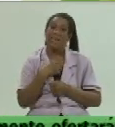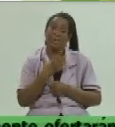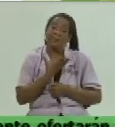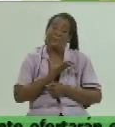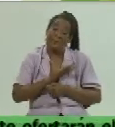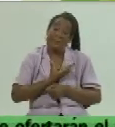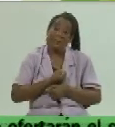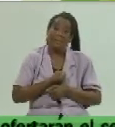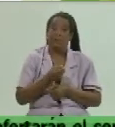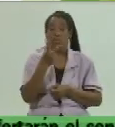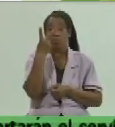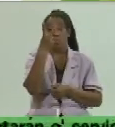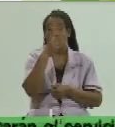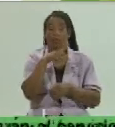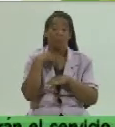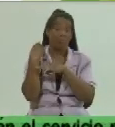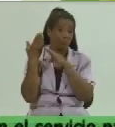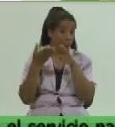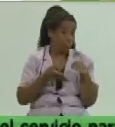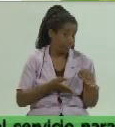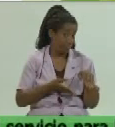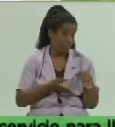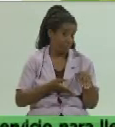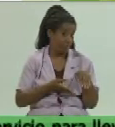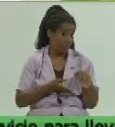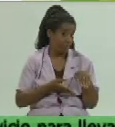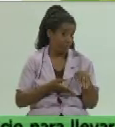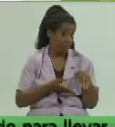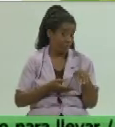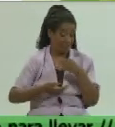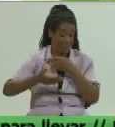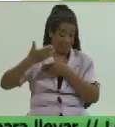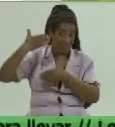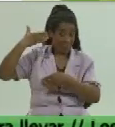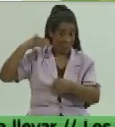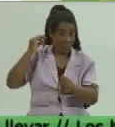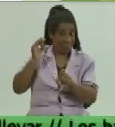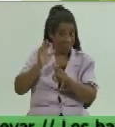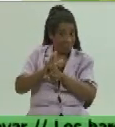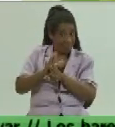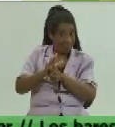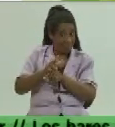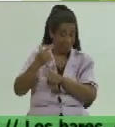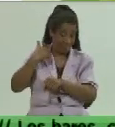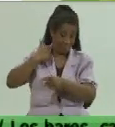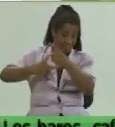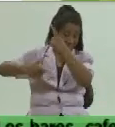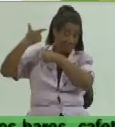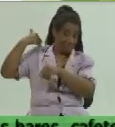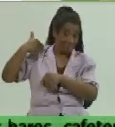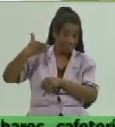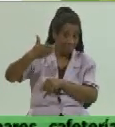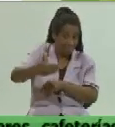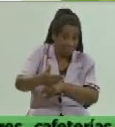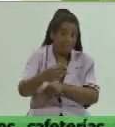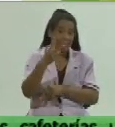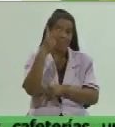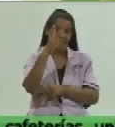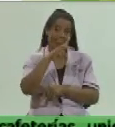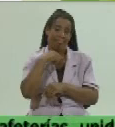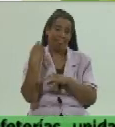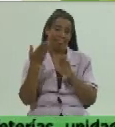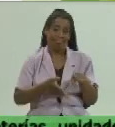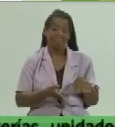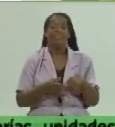dos fallecidos, este es el balance de esta pandemia en la provincia, y